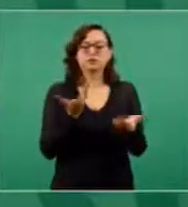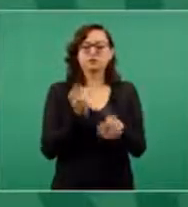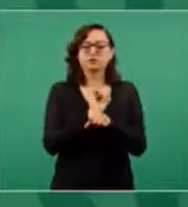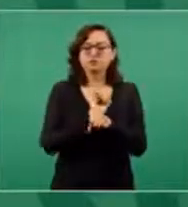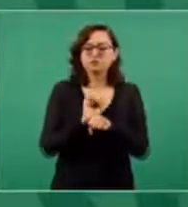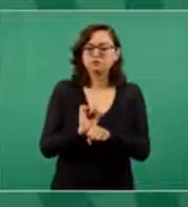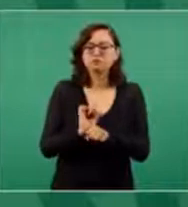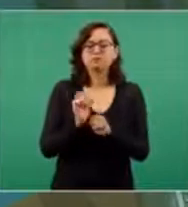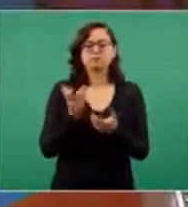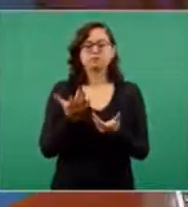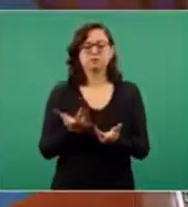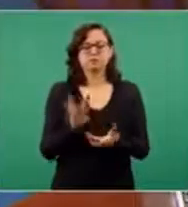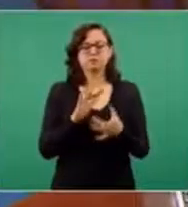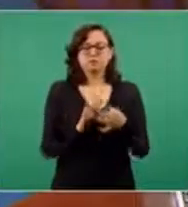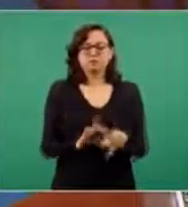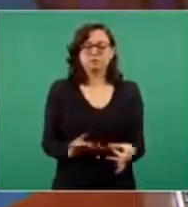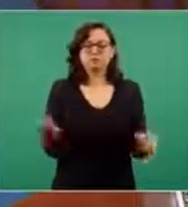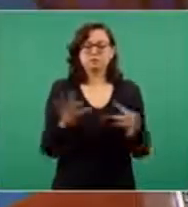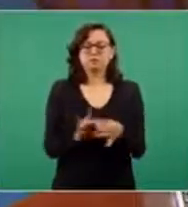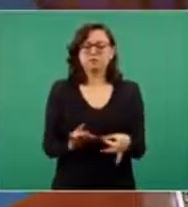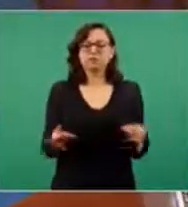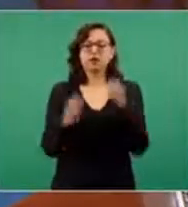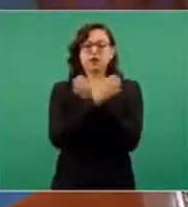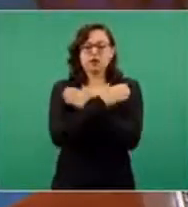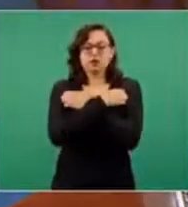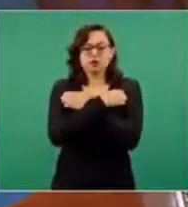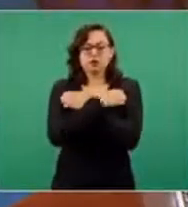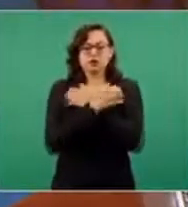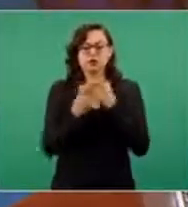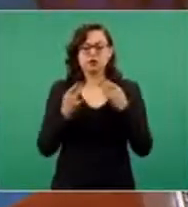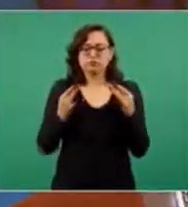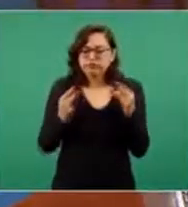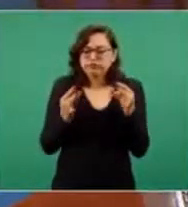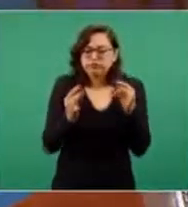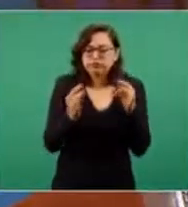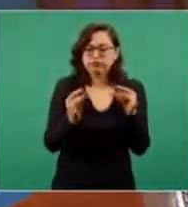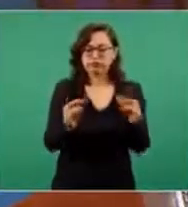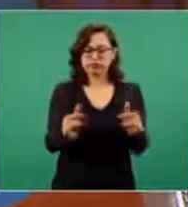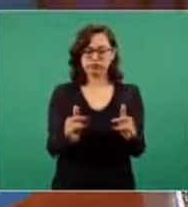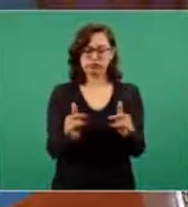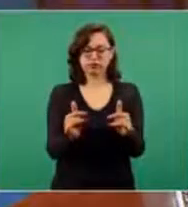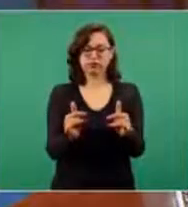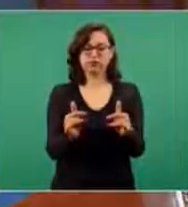la sensibilidad finura